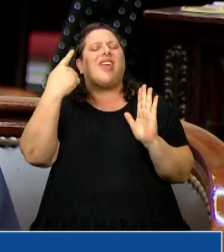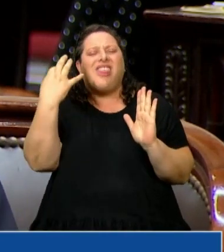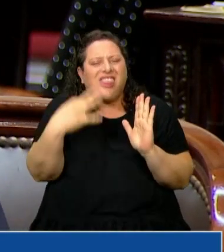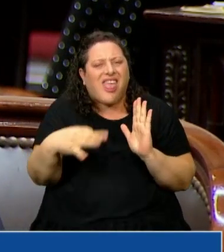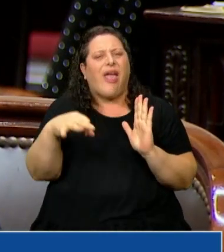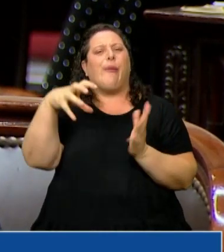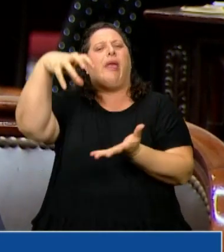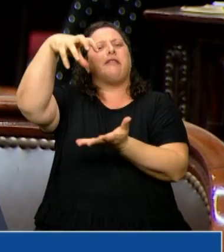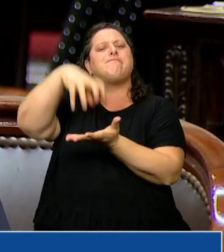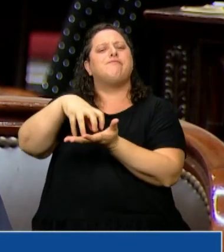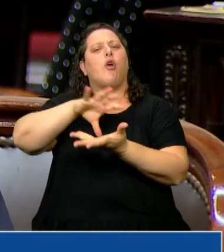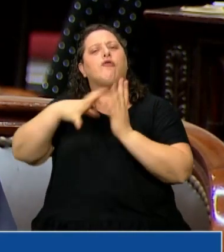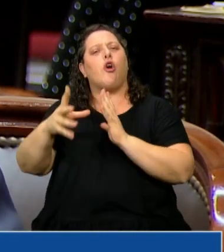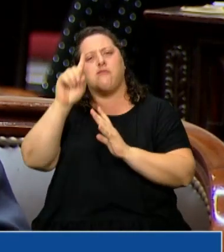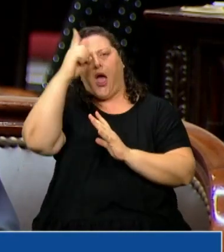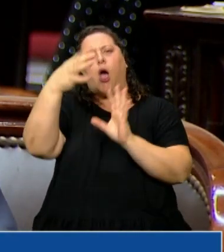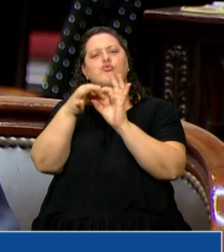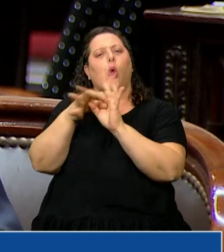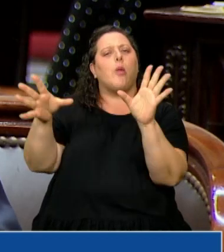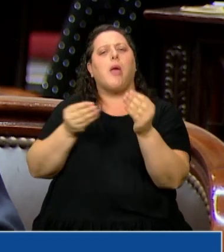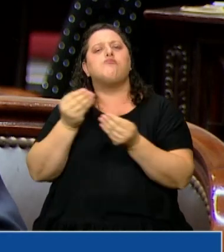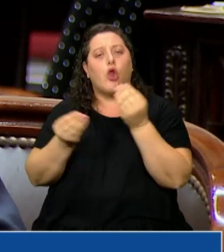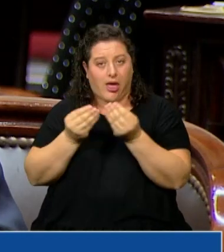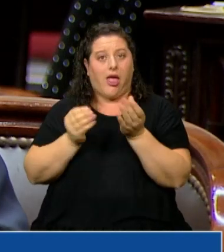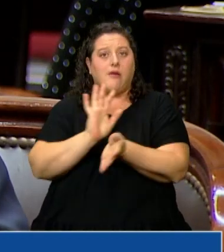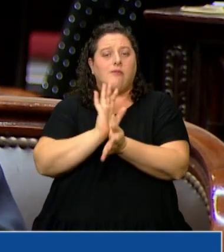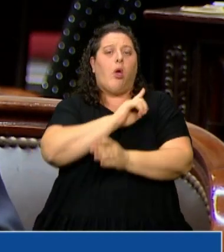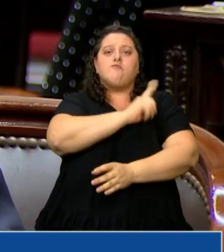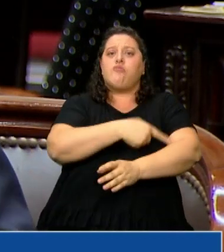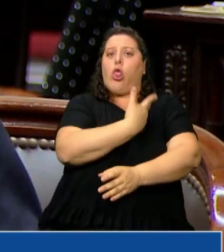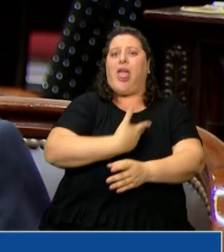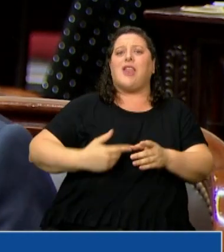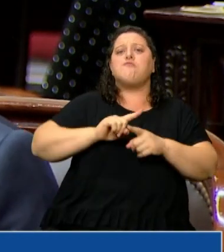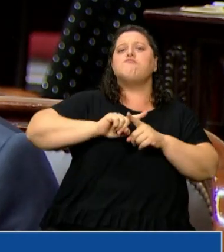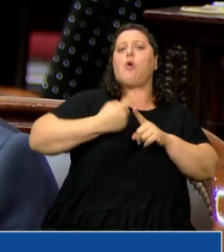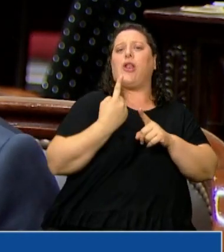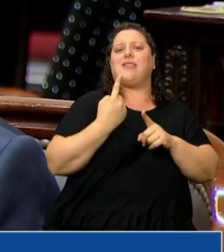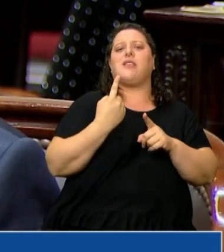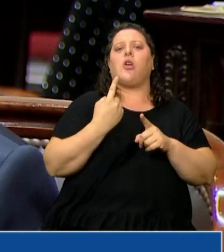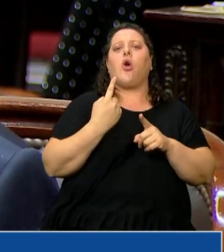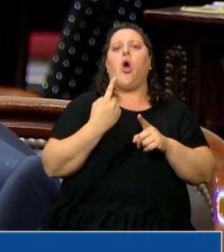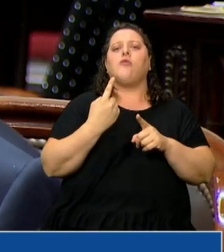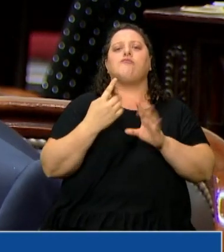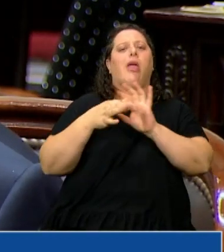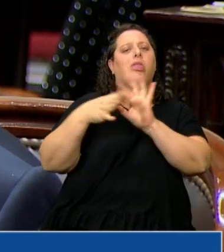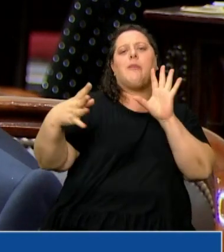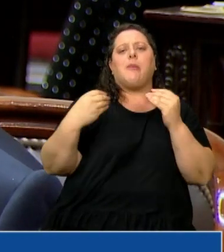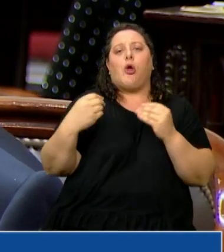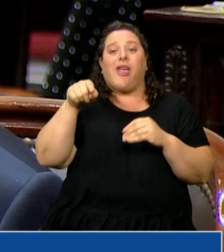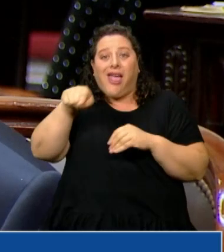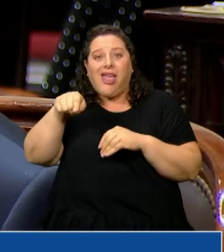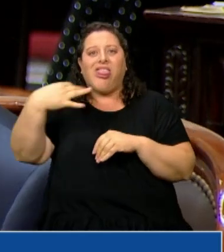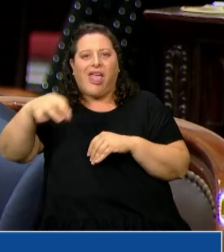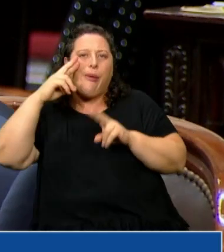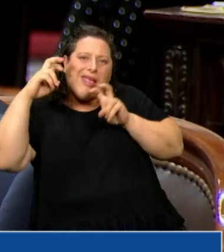Autonomía del poder político porque también tiene que investigar al poder político. Pero también tiene que